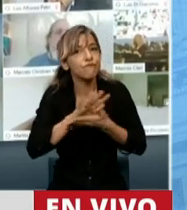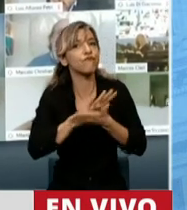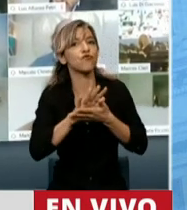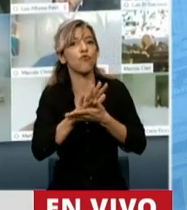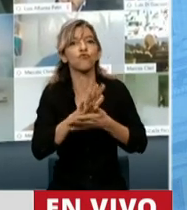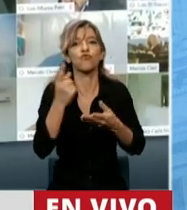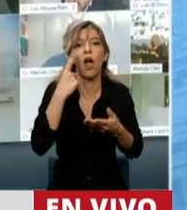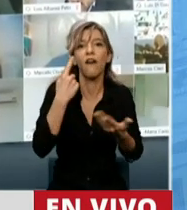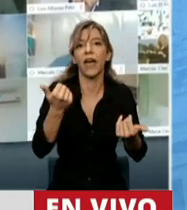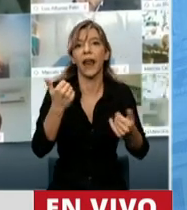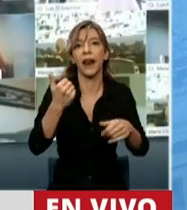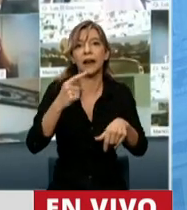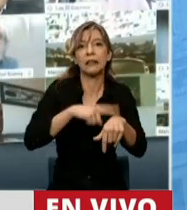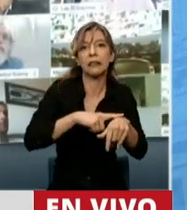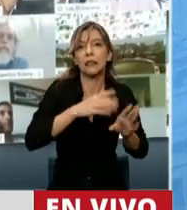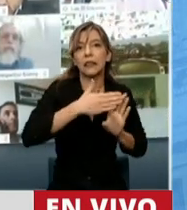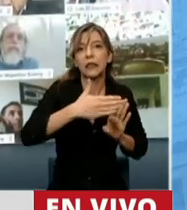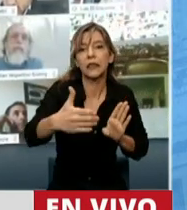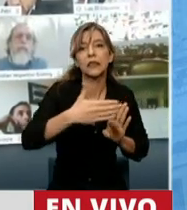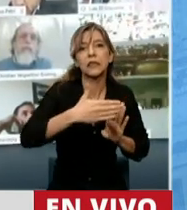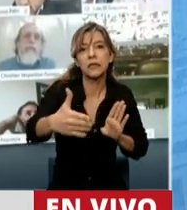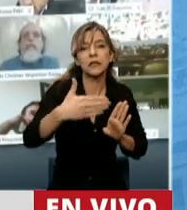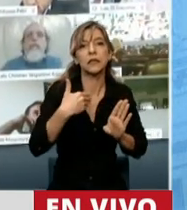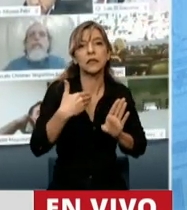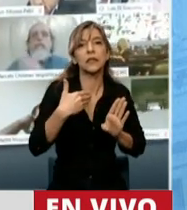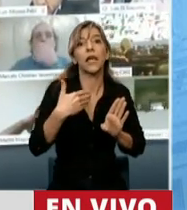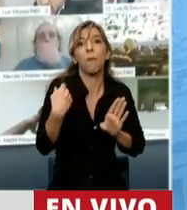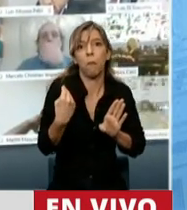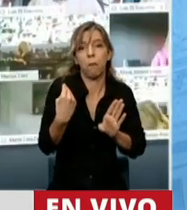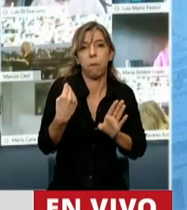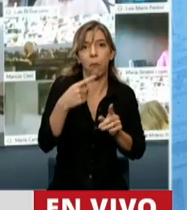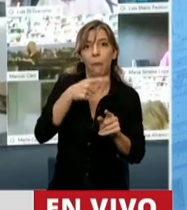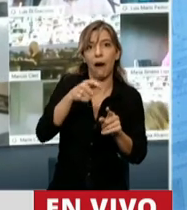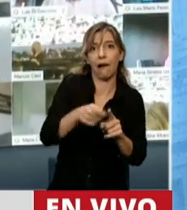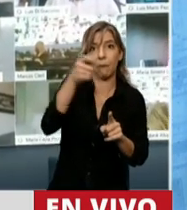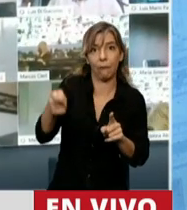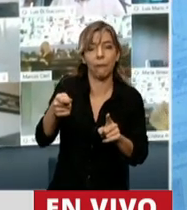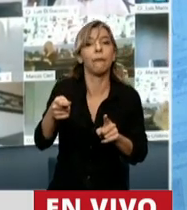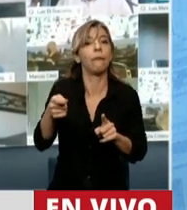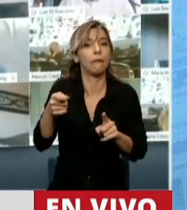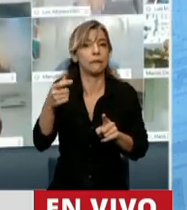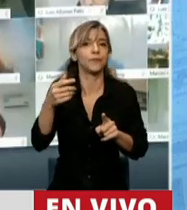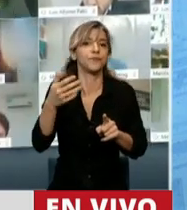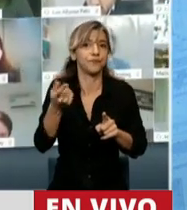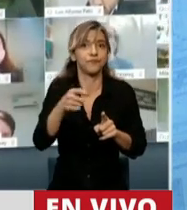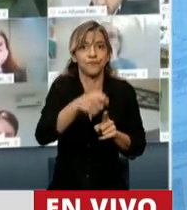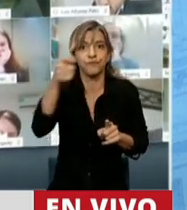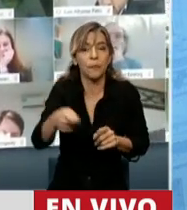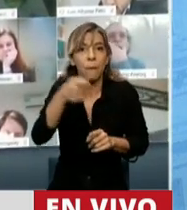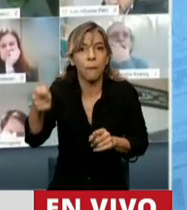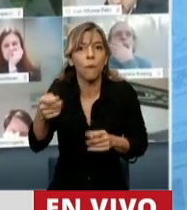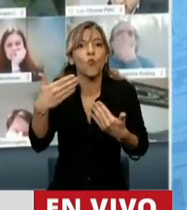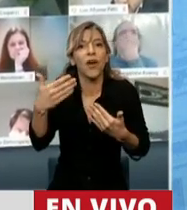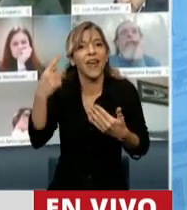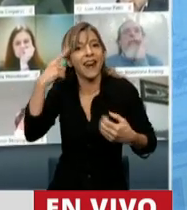suspender los periodos de exclusividad y que de esa manera se genere un marco en donde acreedor y deudor y los nuevos acreedores post-pandemia puedan